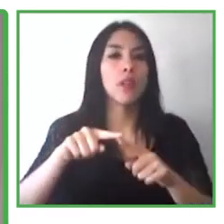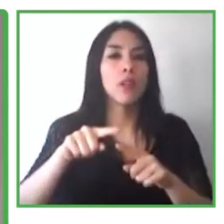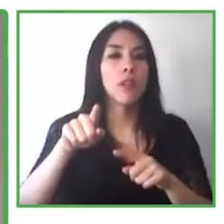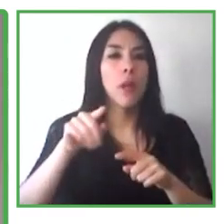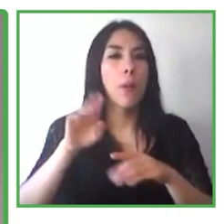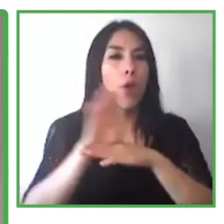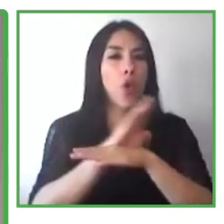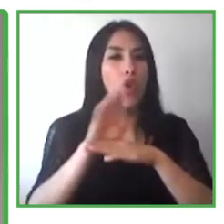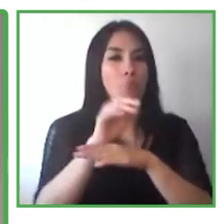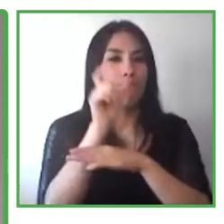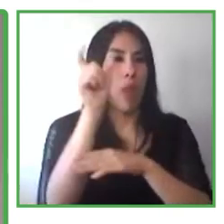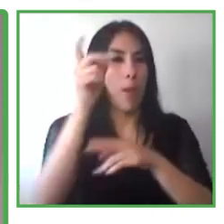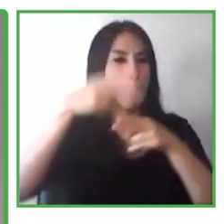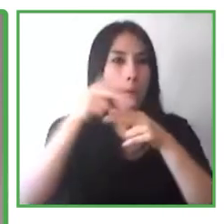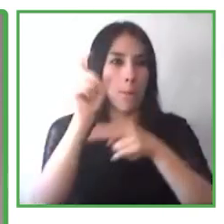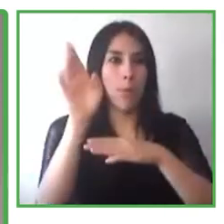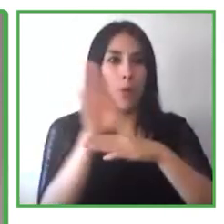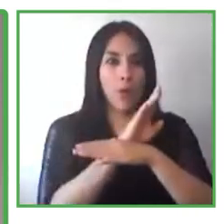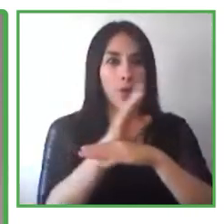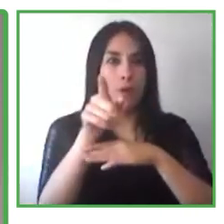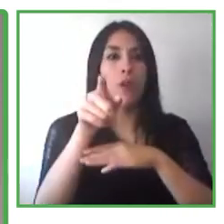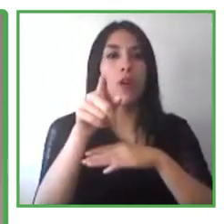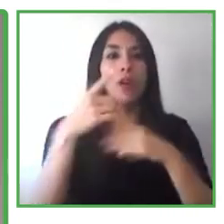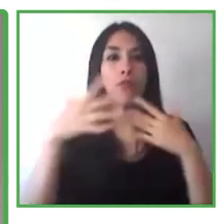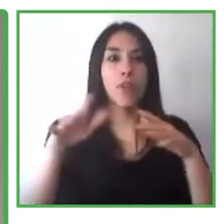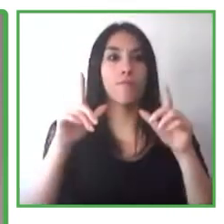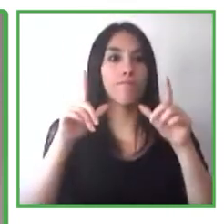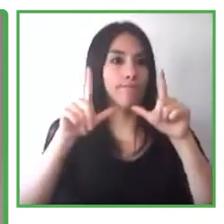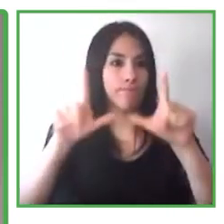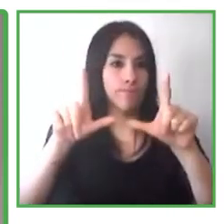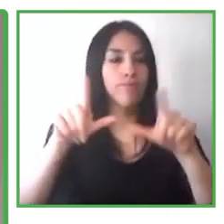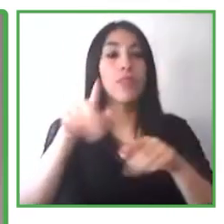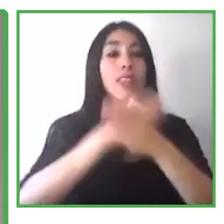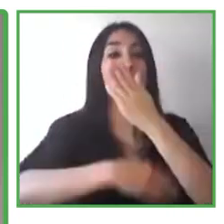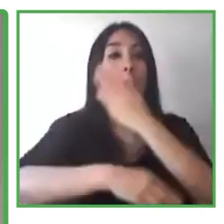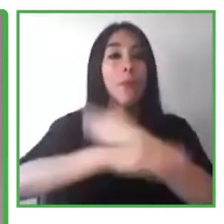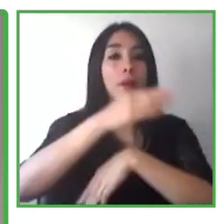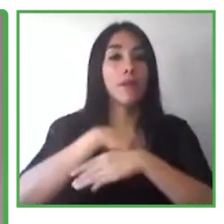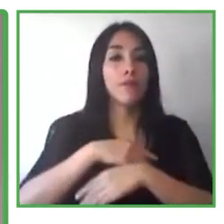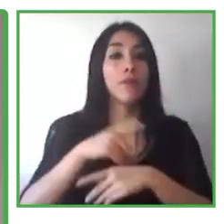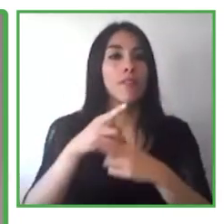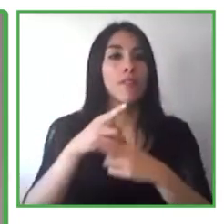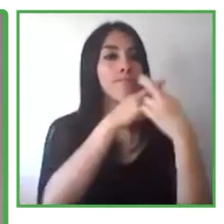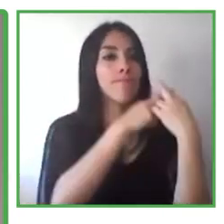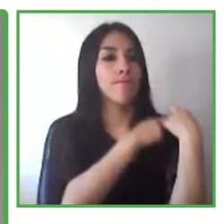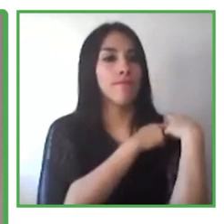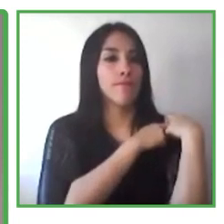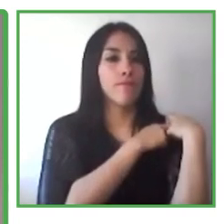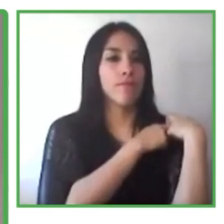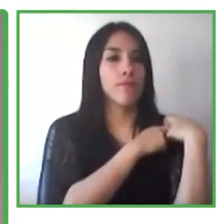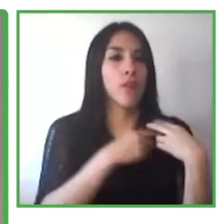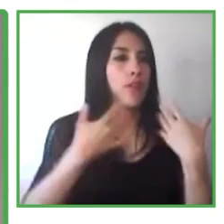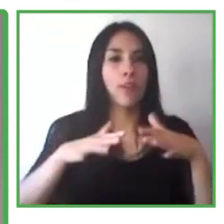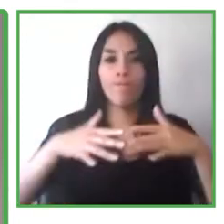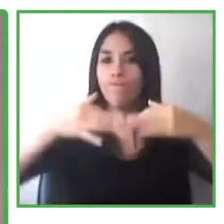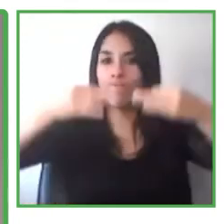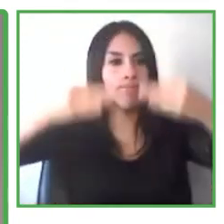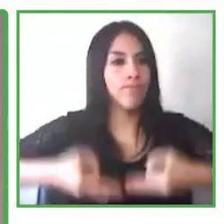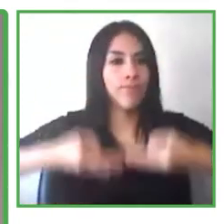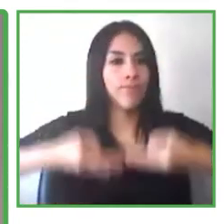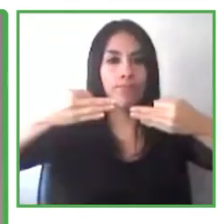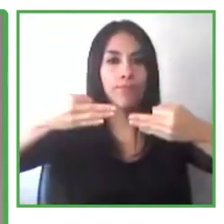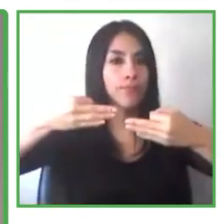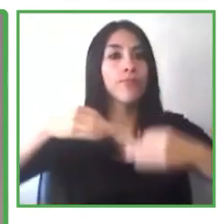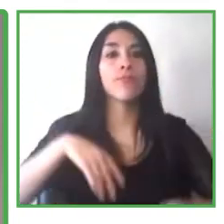discapacidades. Entonces el rol oficial de Jessica, yo creo, y tú puedes clarificar esto después, creo que